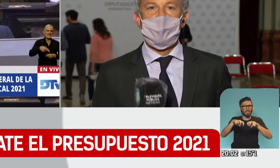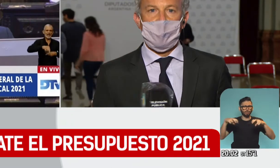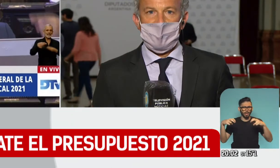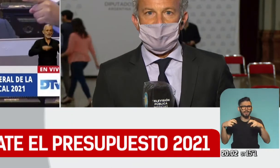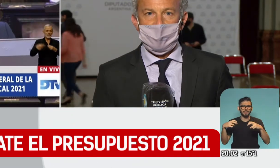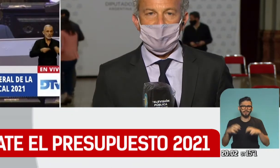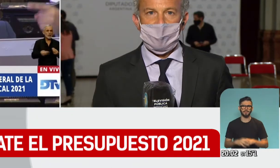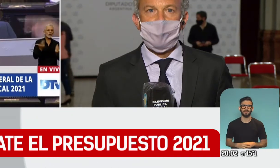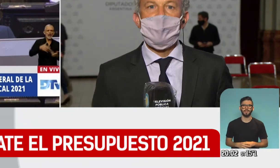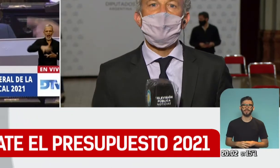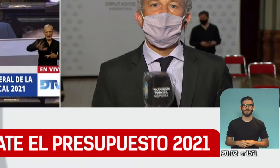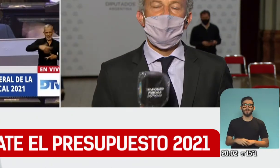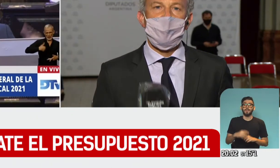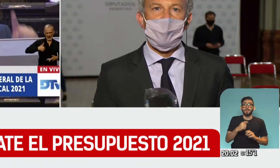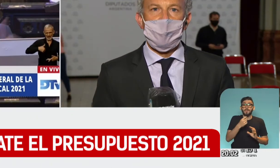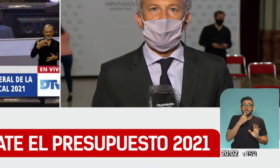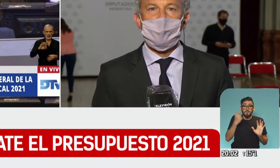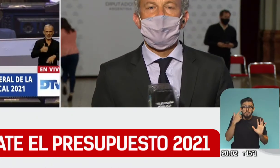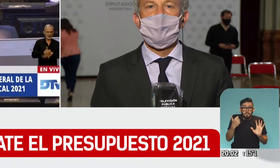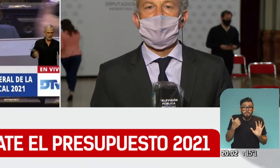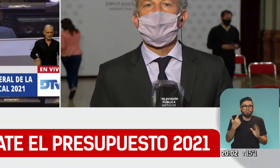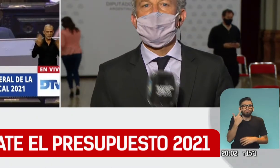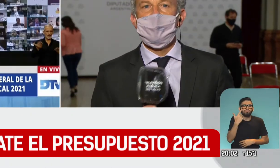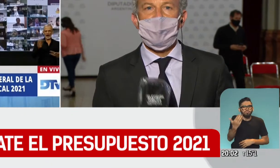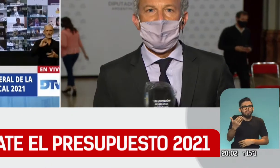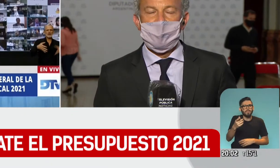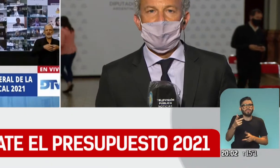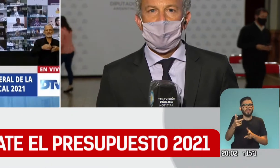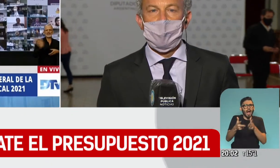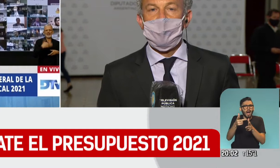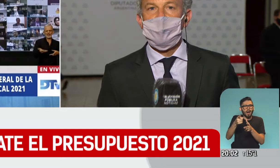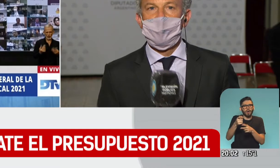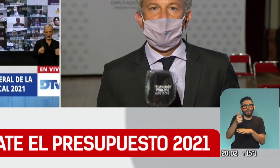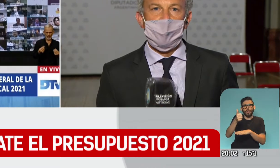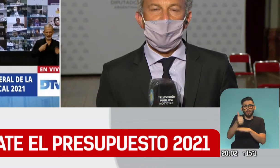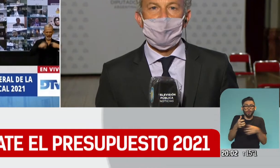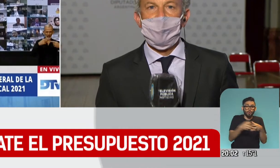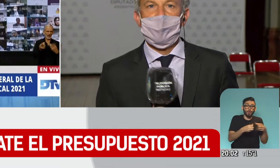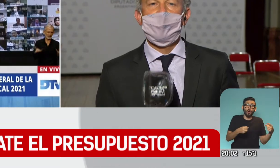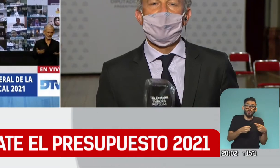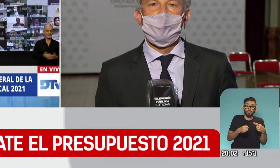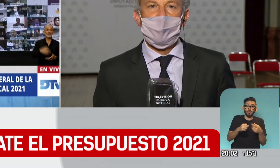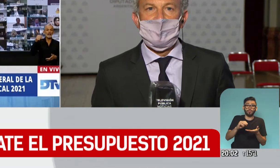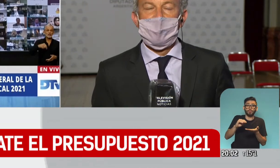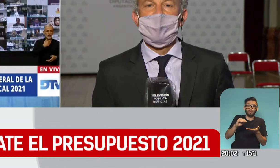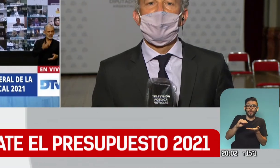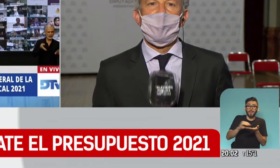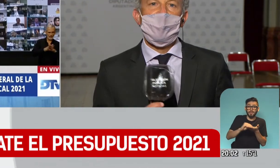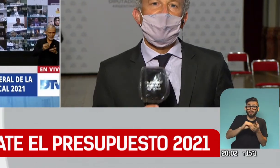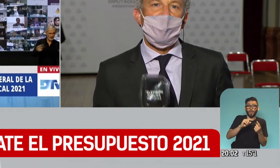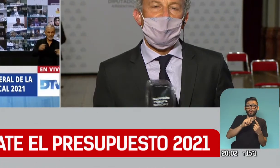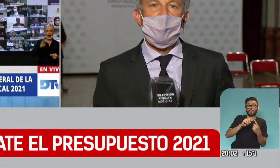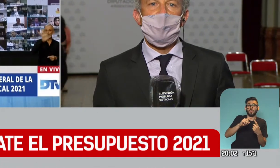recinto. Si te parece bien, vamos a escuchar la palabra de la oposición, del diputado de la FIDA y también de